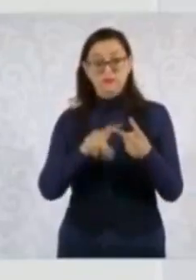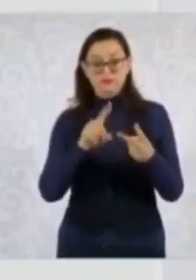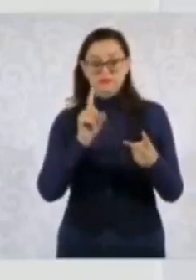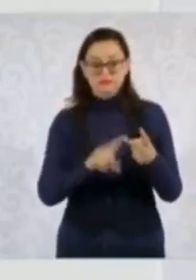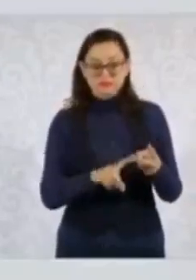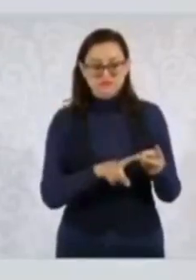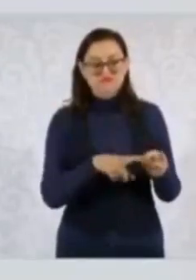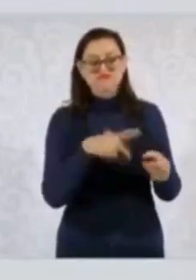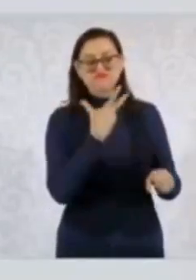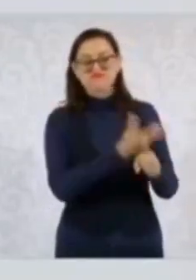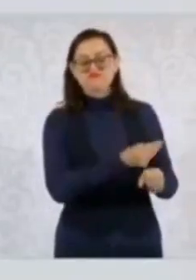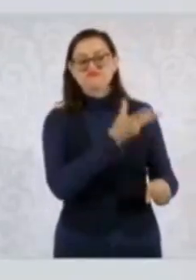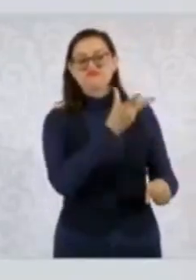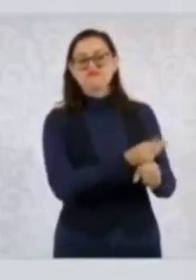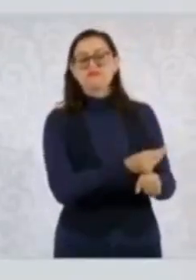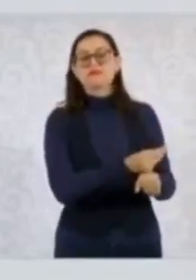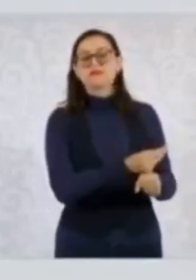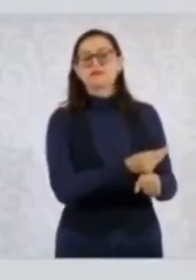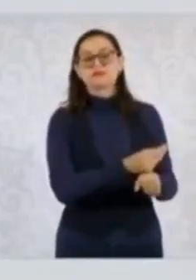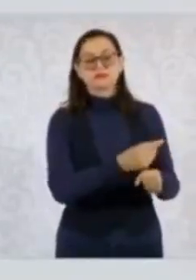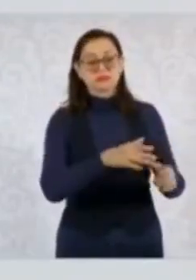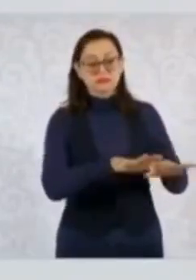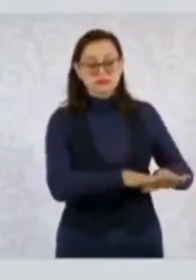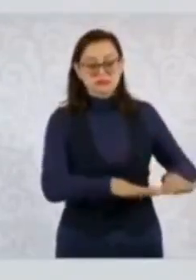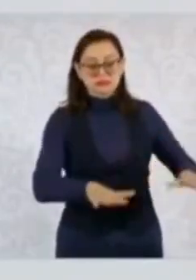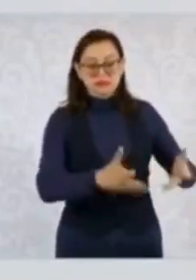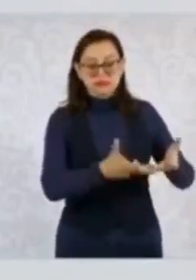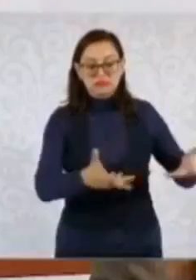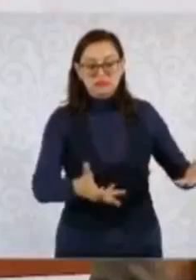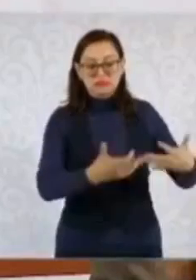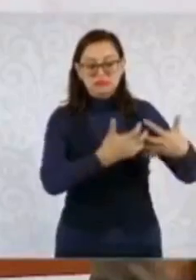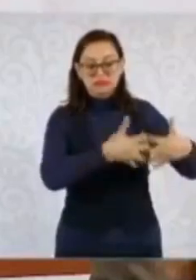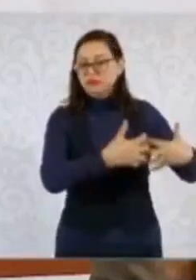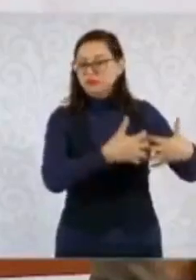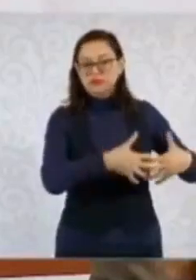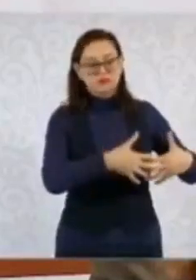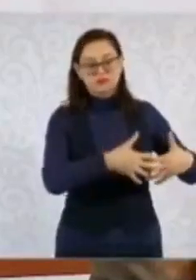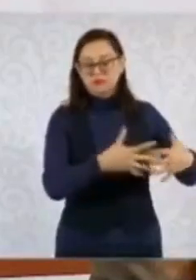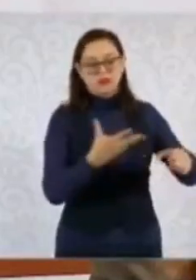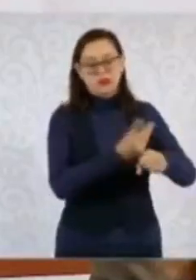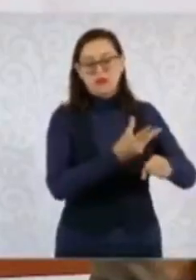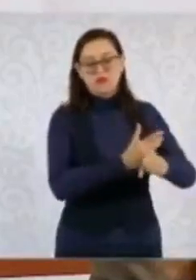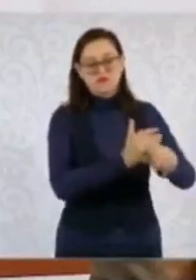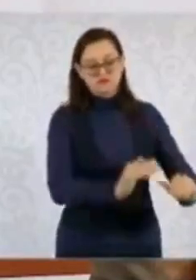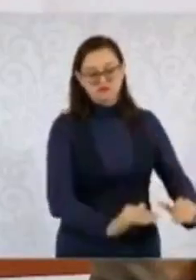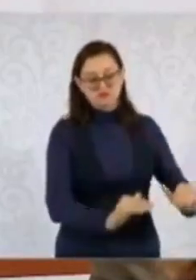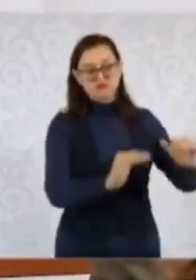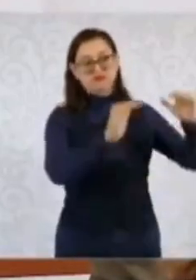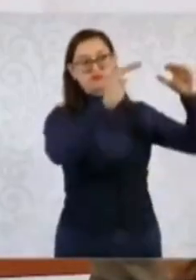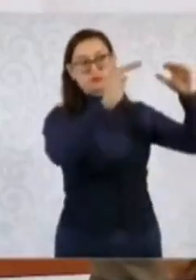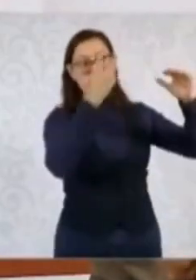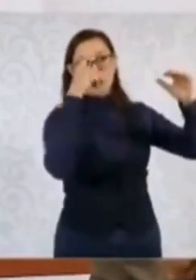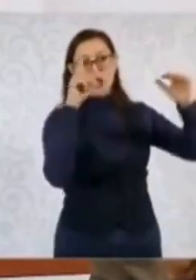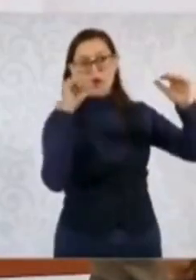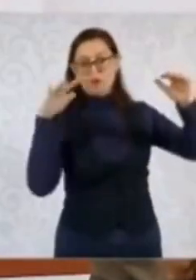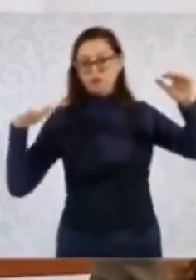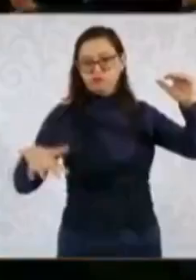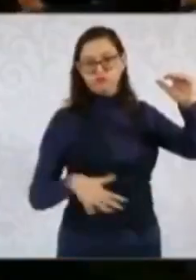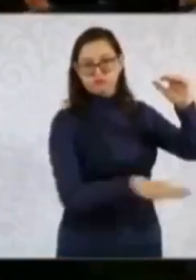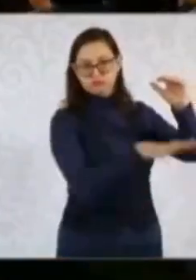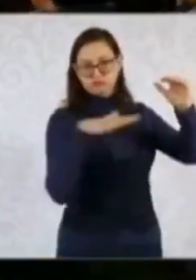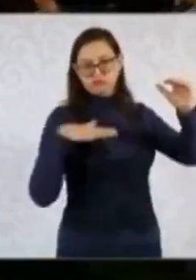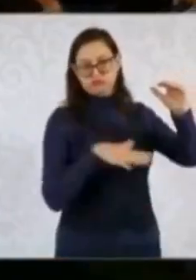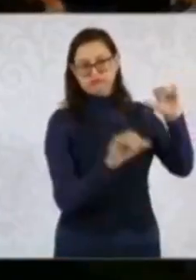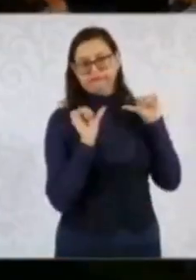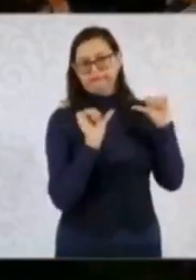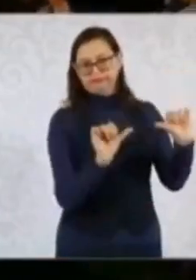bombeo para que no otra inundación, en caso de que llegue a ocurrir, pues no vuelvan a ser afectados. La otra